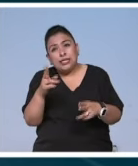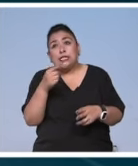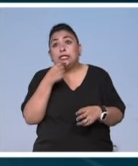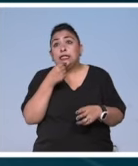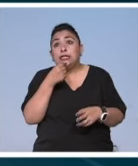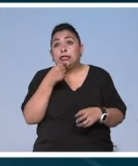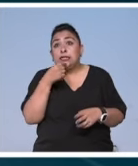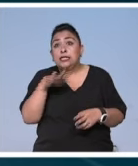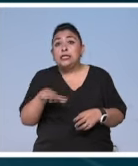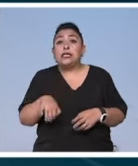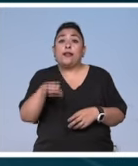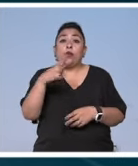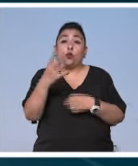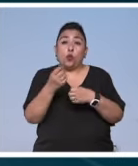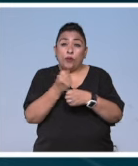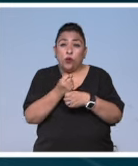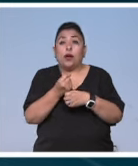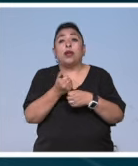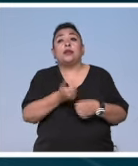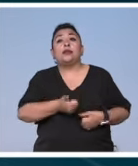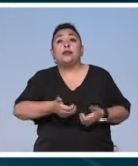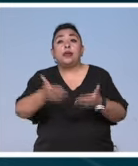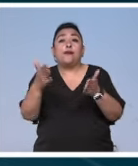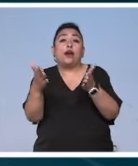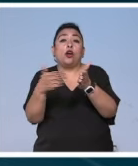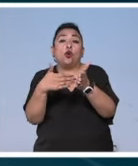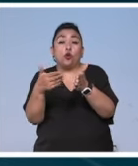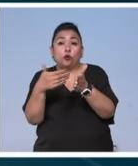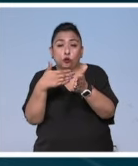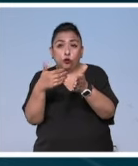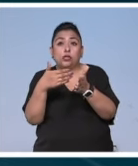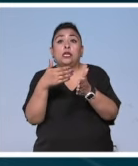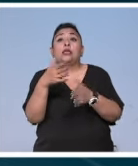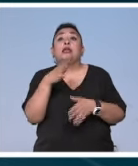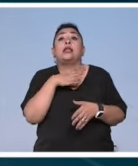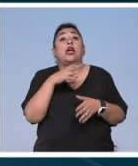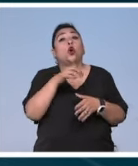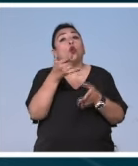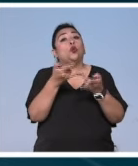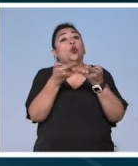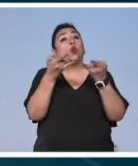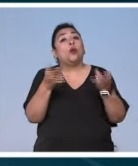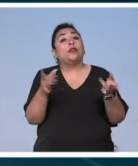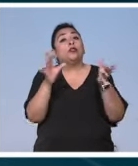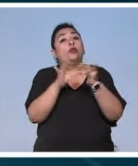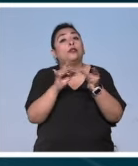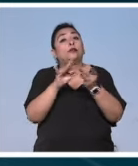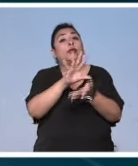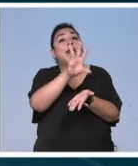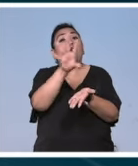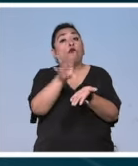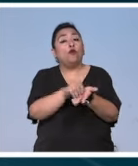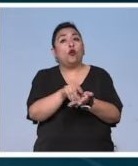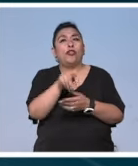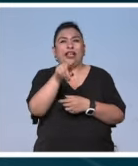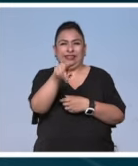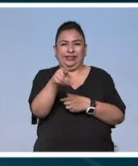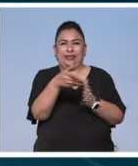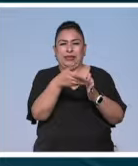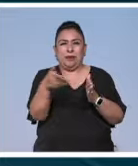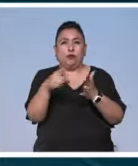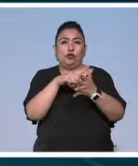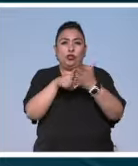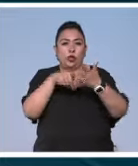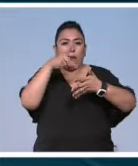cumplen cuatro años por ejemplo que las llevan a la cocina también hay un cuento que narra las bodas esta temporada incluye